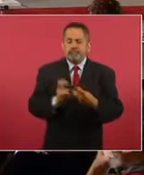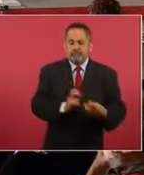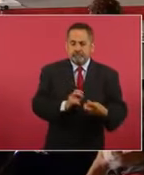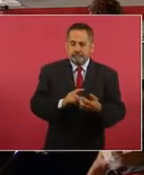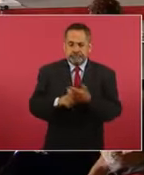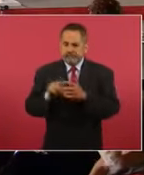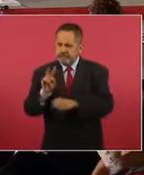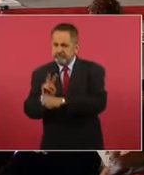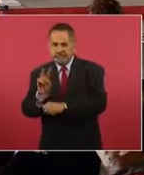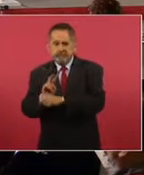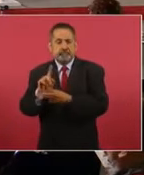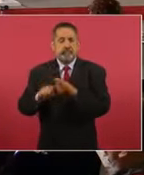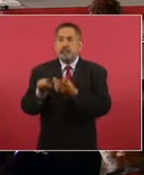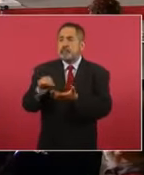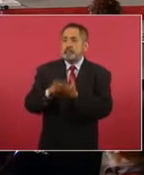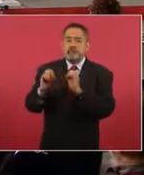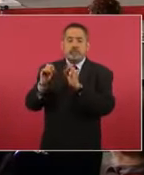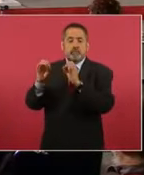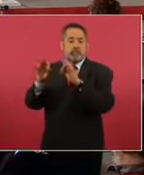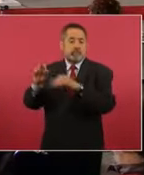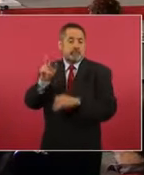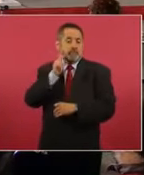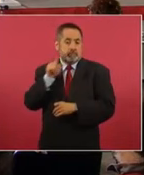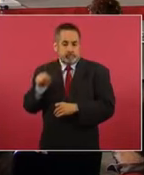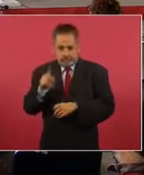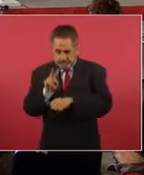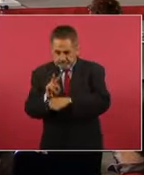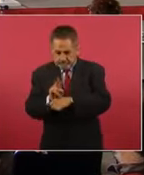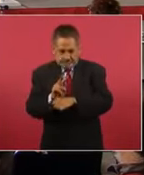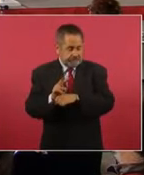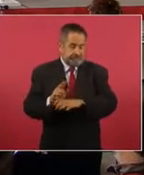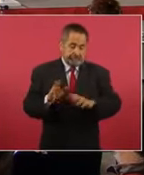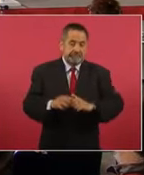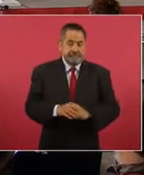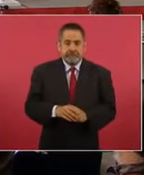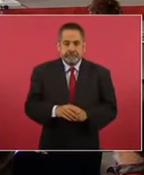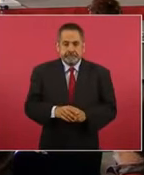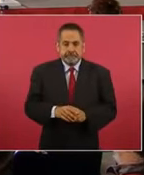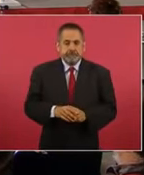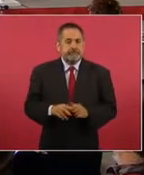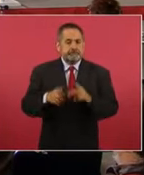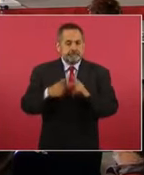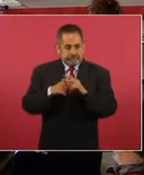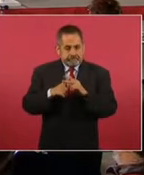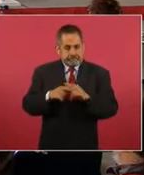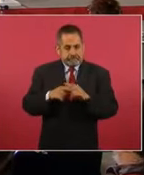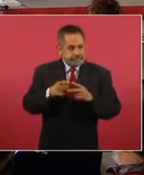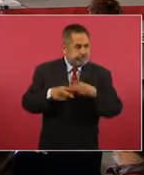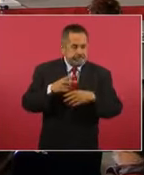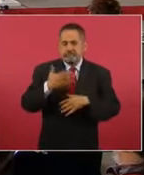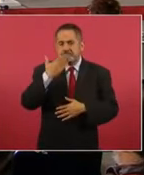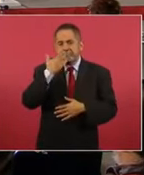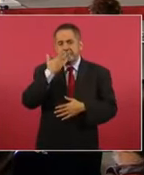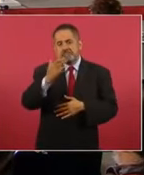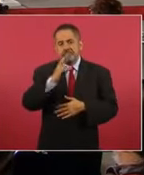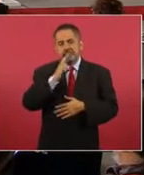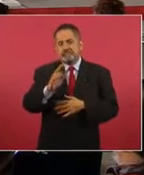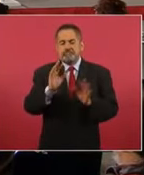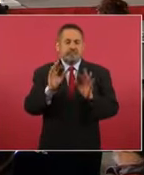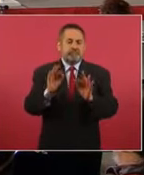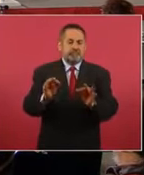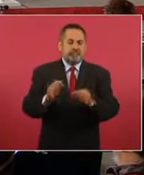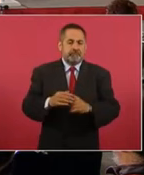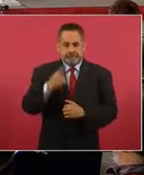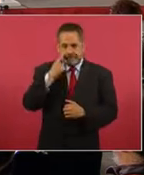Pemex. Todas estas acciones han empezado a dar algún resultado. Aquí lo vemos,